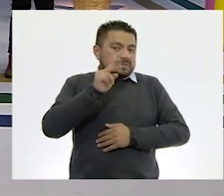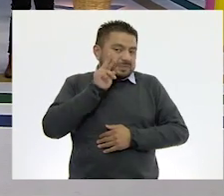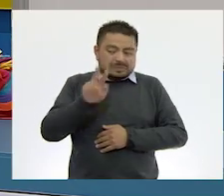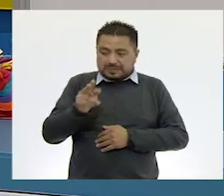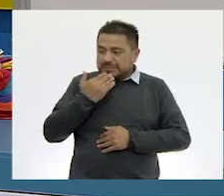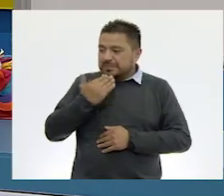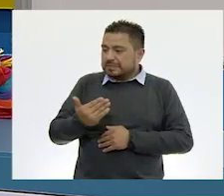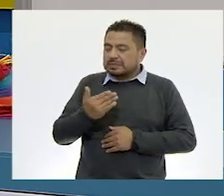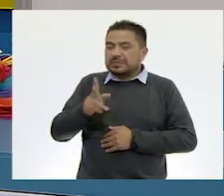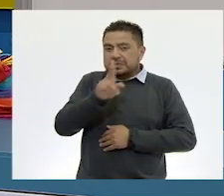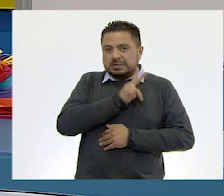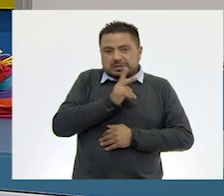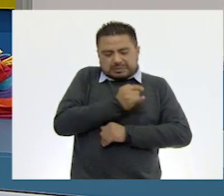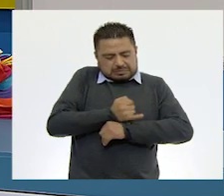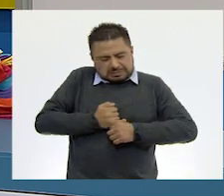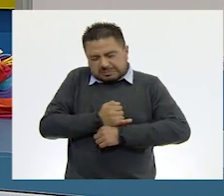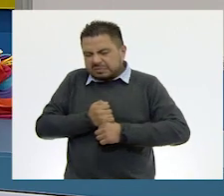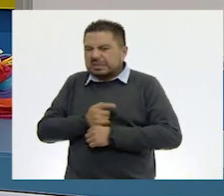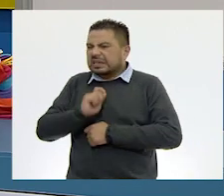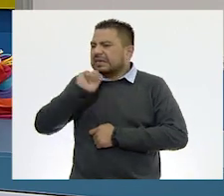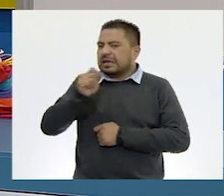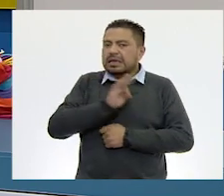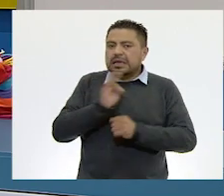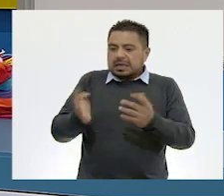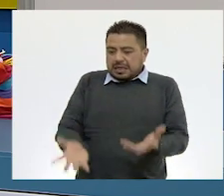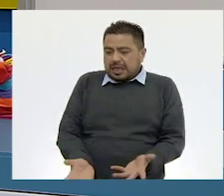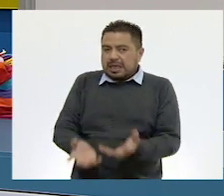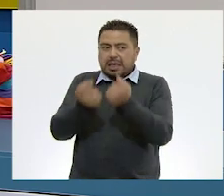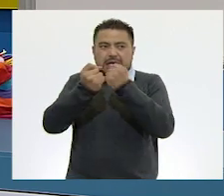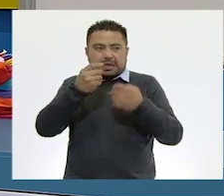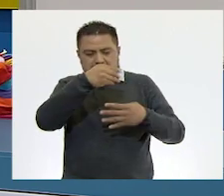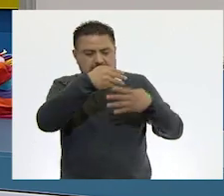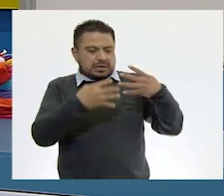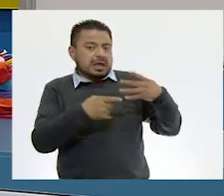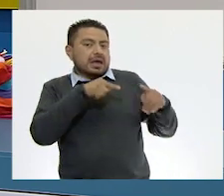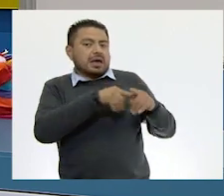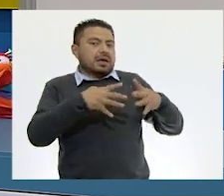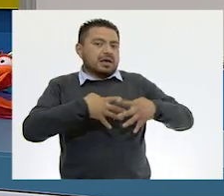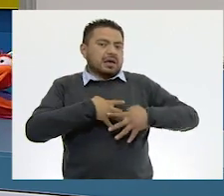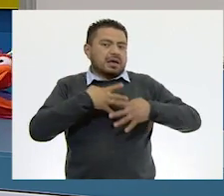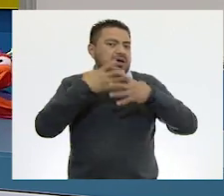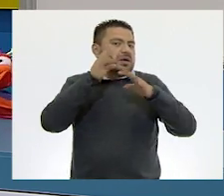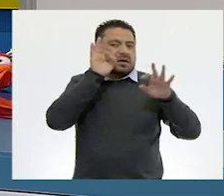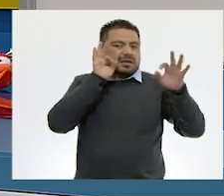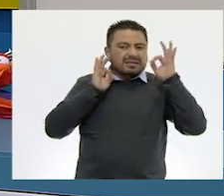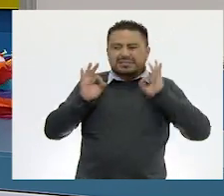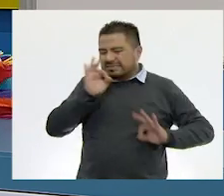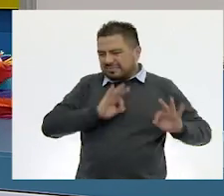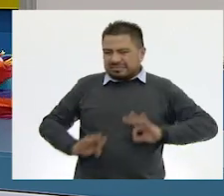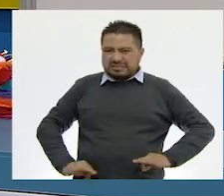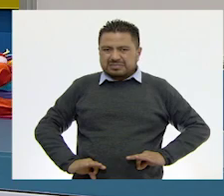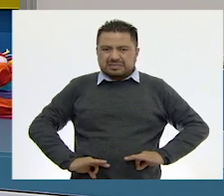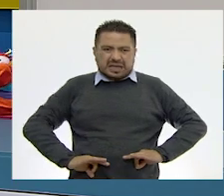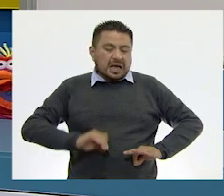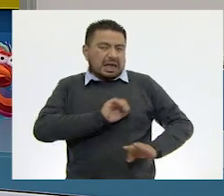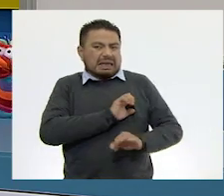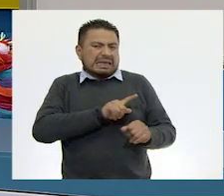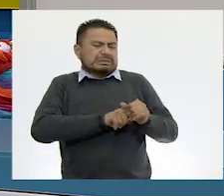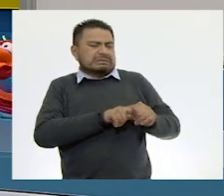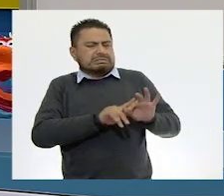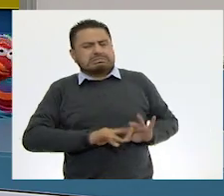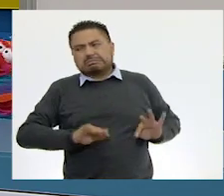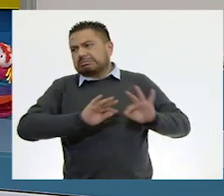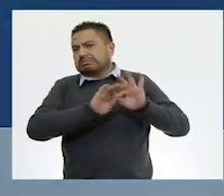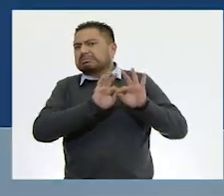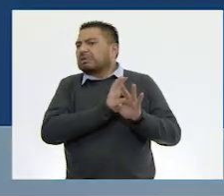bien, nuestra expedición fue para rescatar las características del jaguar y porque se considera una especie endémica.